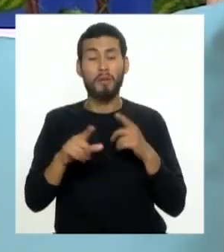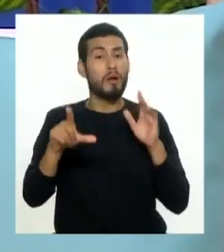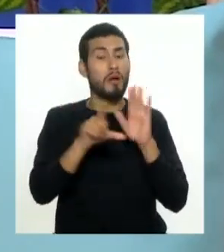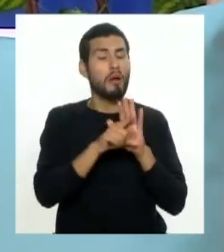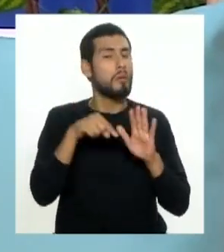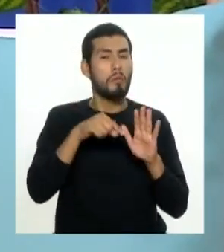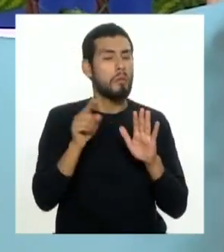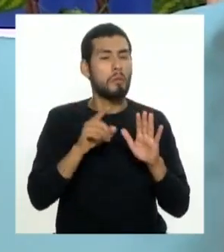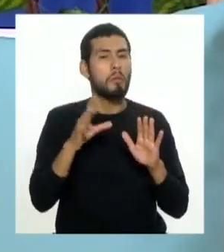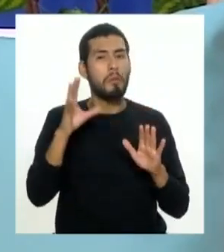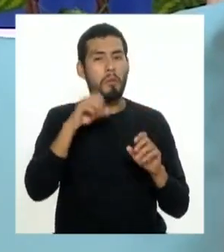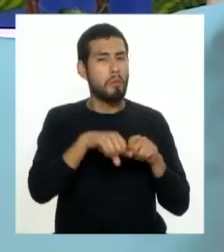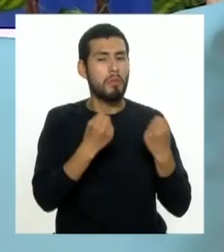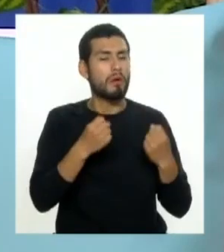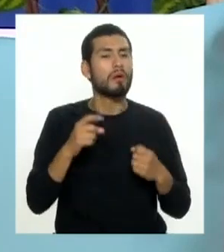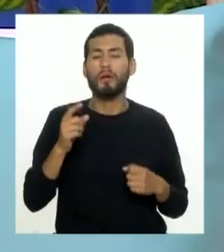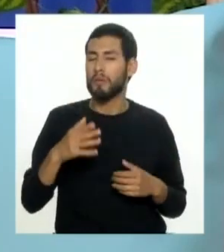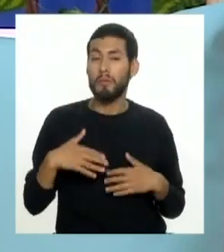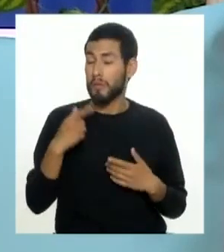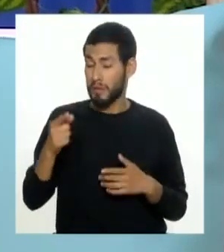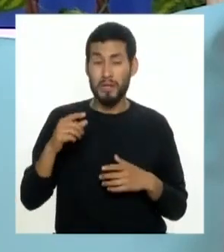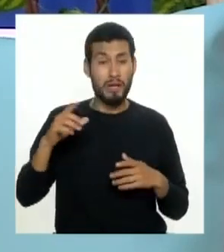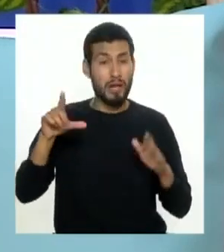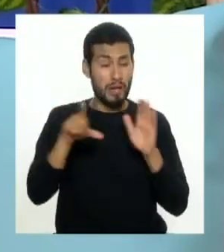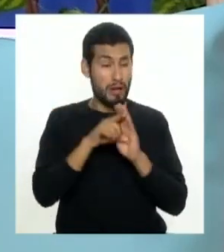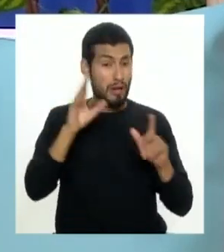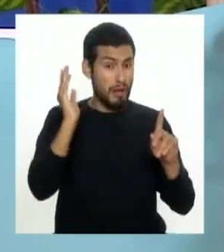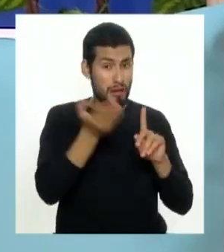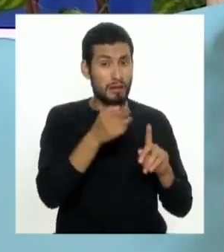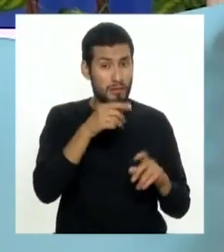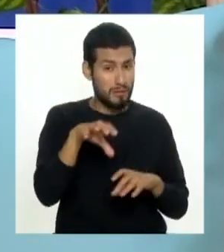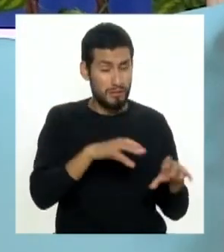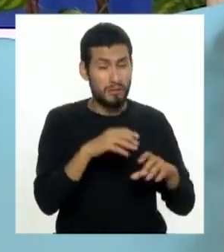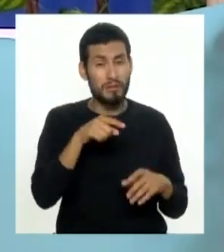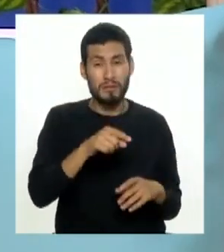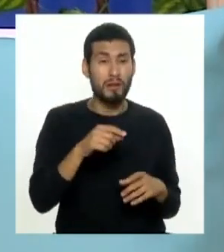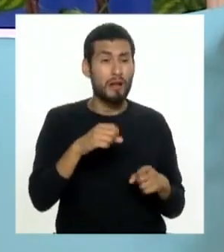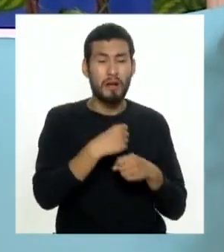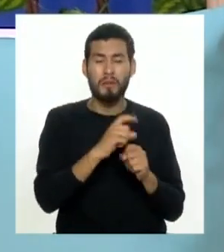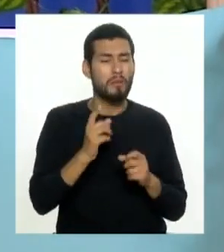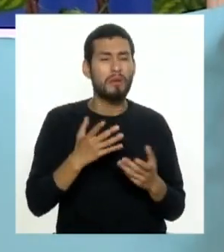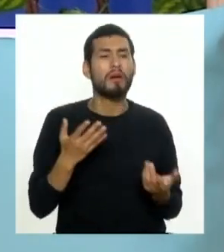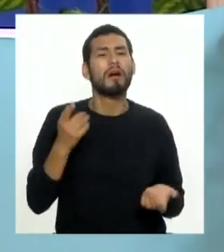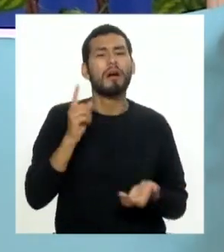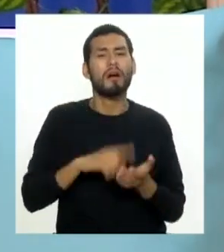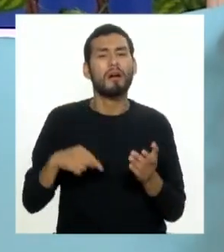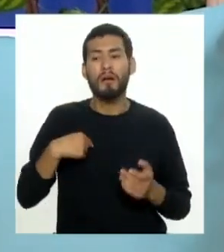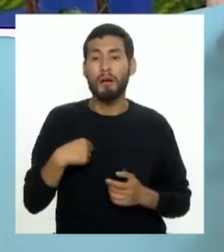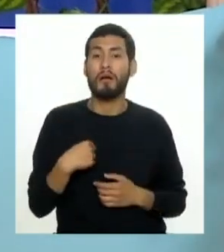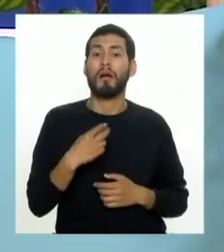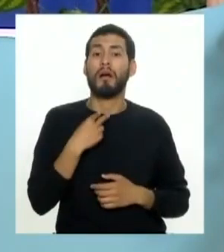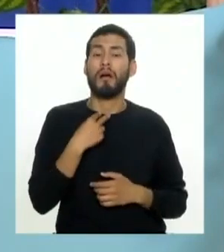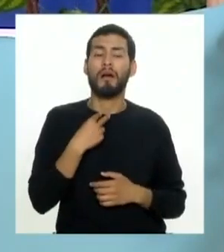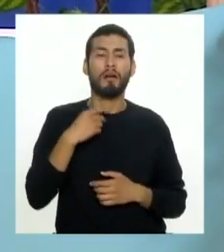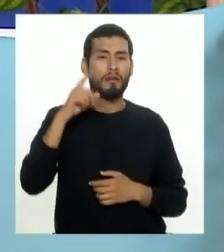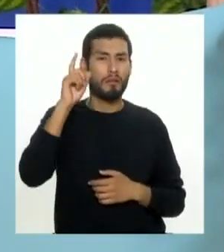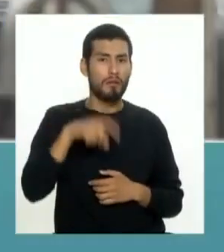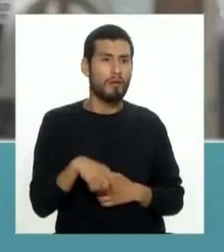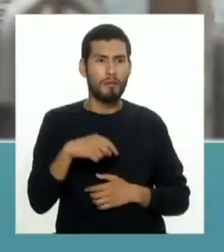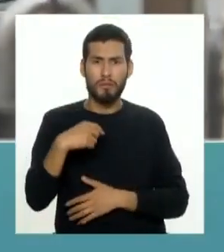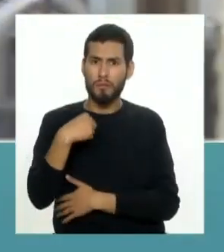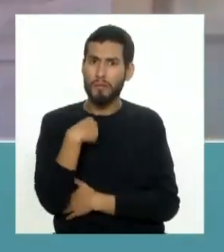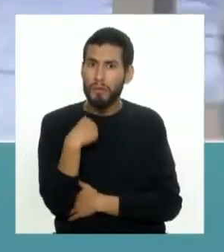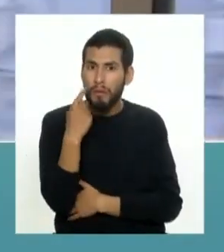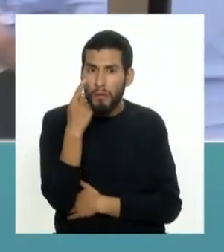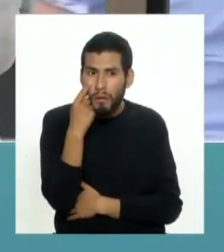lo es y por lo tanto no se puede accionar legalmente contra las empresas que incurren en reduflación lo único que les queda a los consumidores es nuevamente asumir